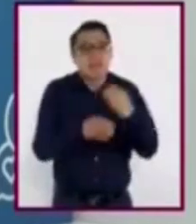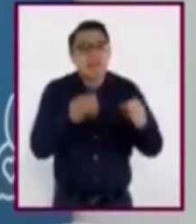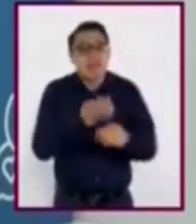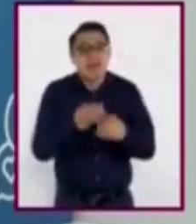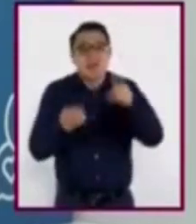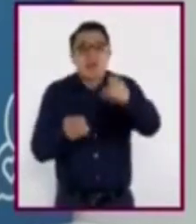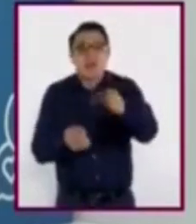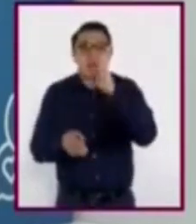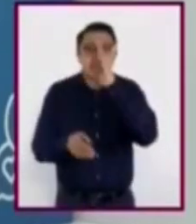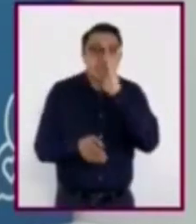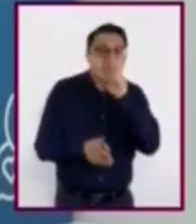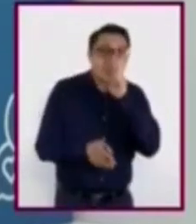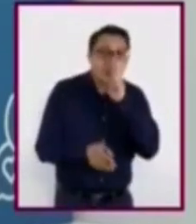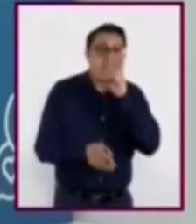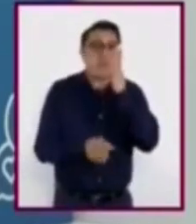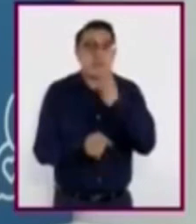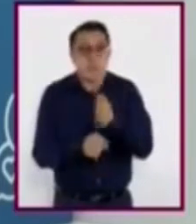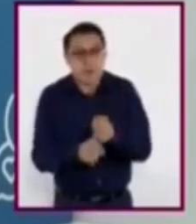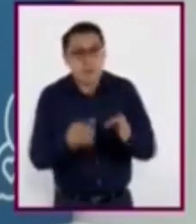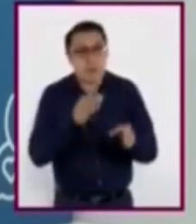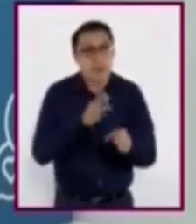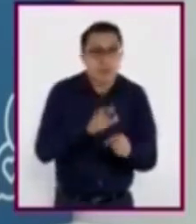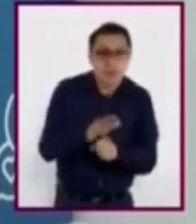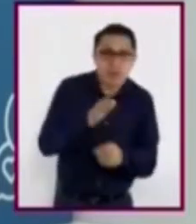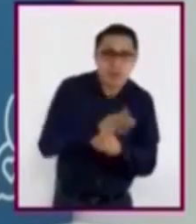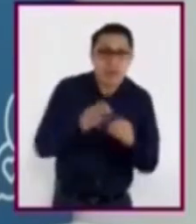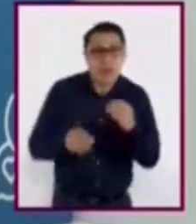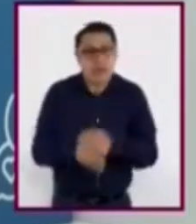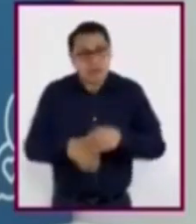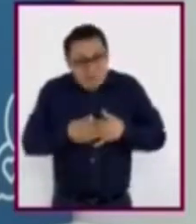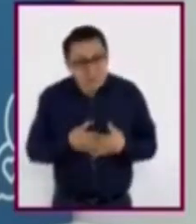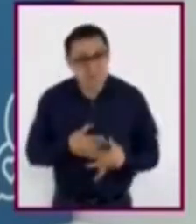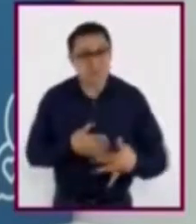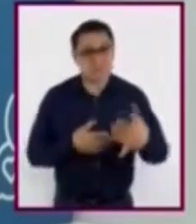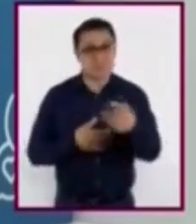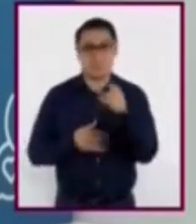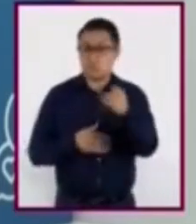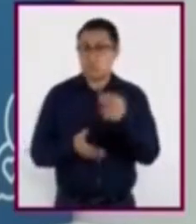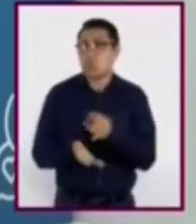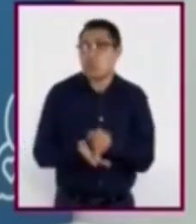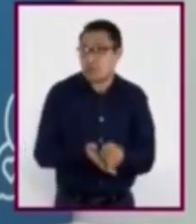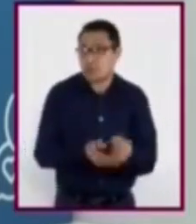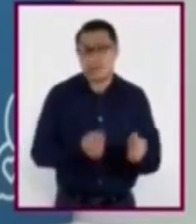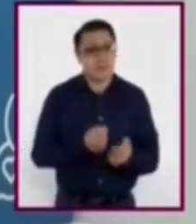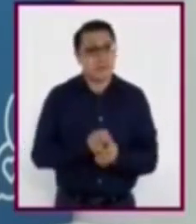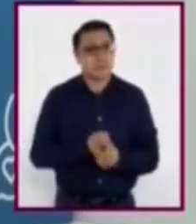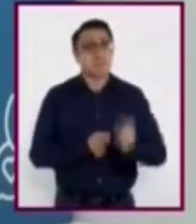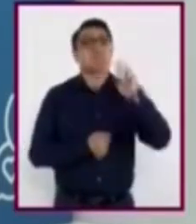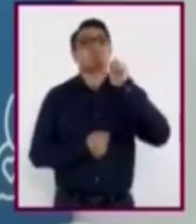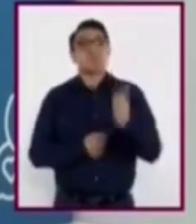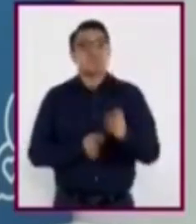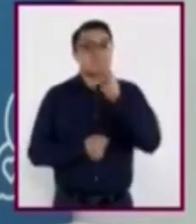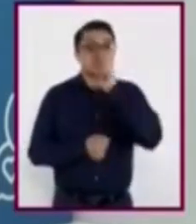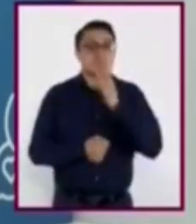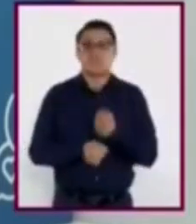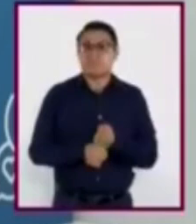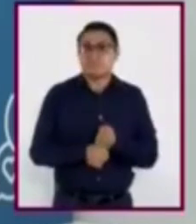responsables de las consecuencias que sobrevengan a sus acciones. ¿Qué significa ser responsables?